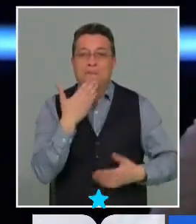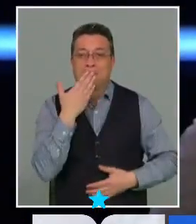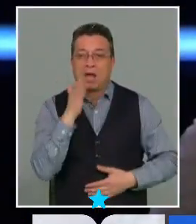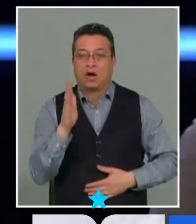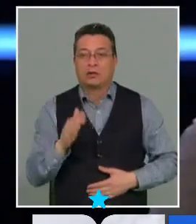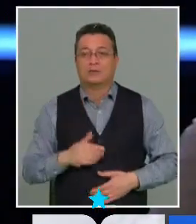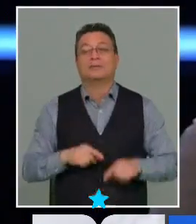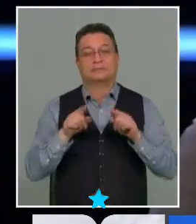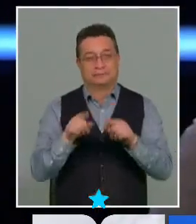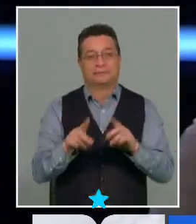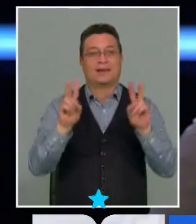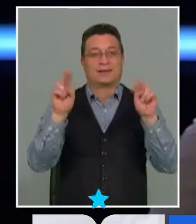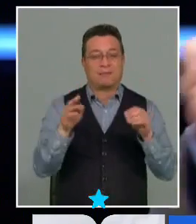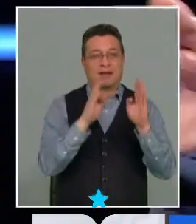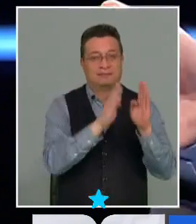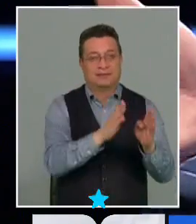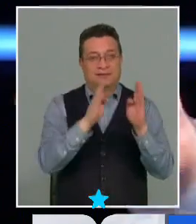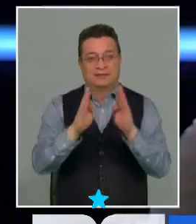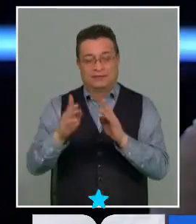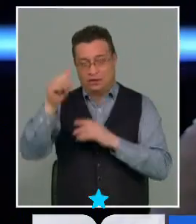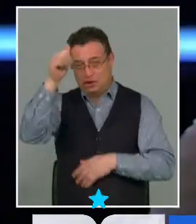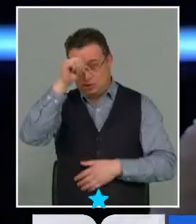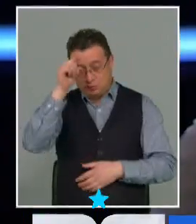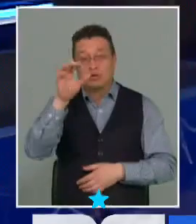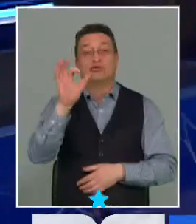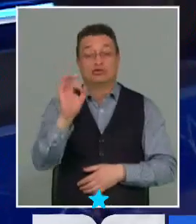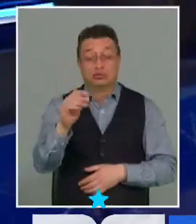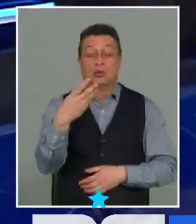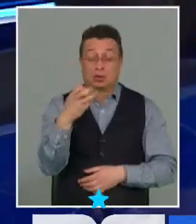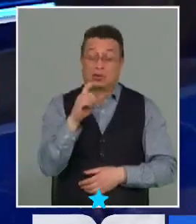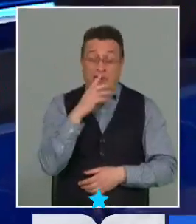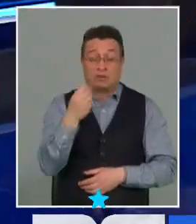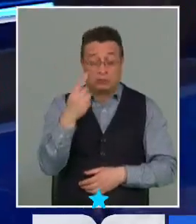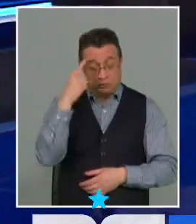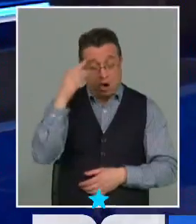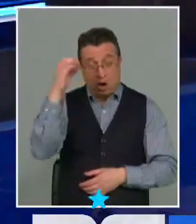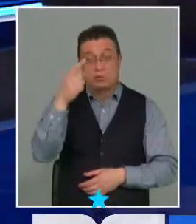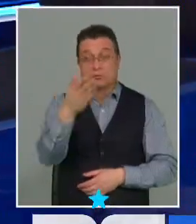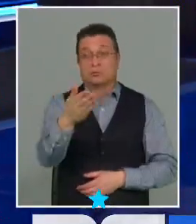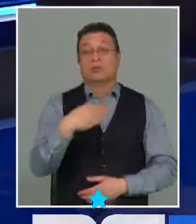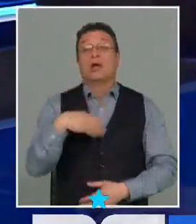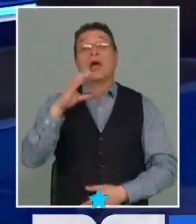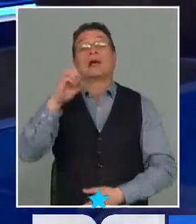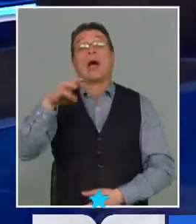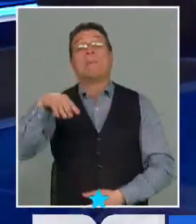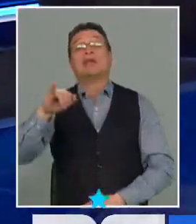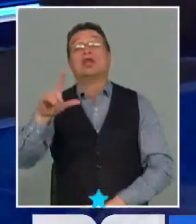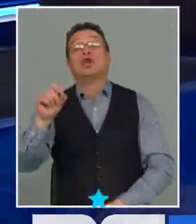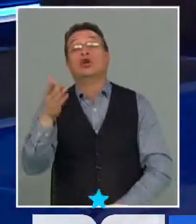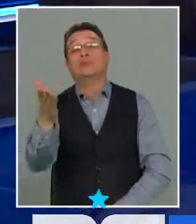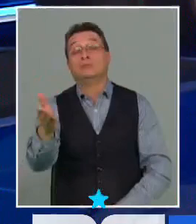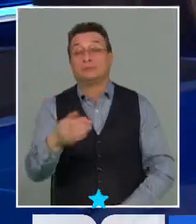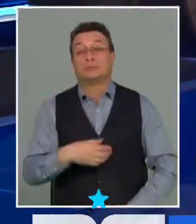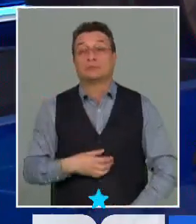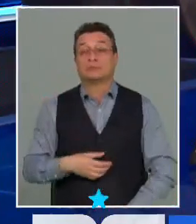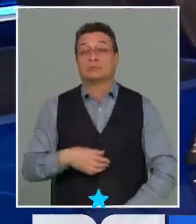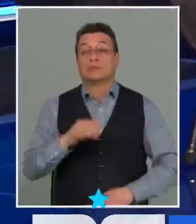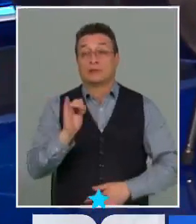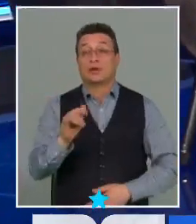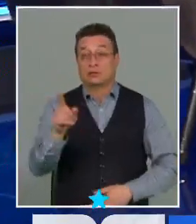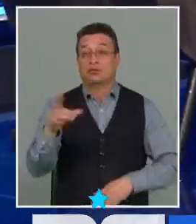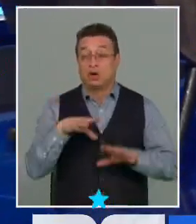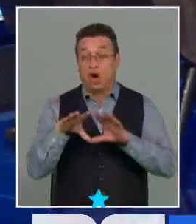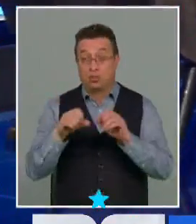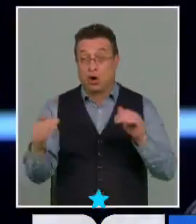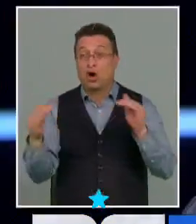vamos por temas cada domingo pero totalmente razonable la mirada que tiene usted Adolfo Camilo no o sea coincide conmigo